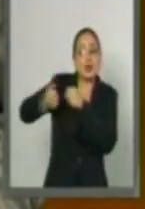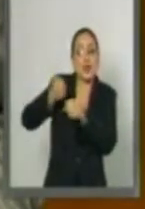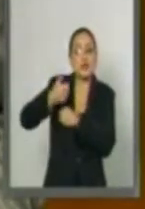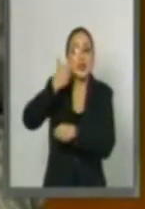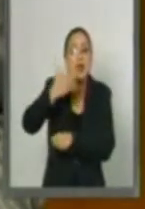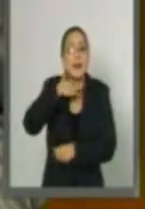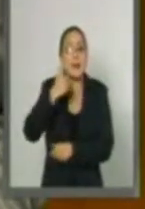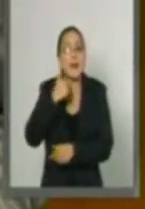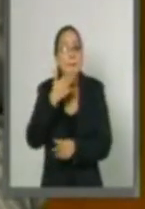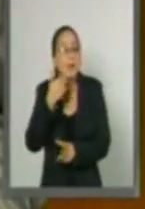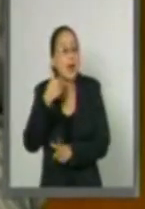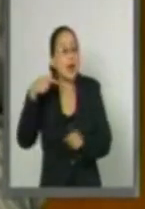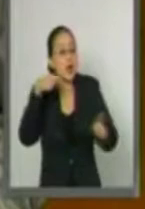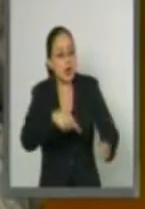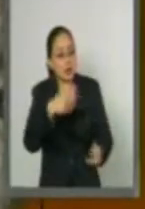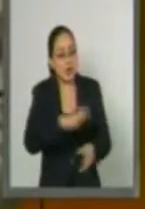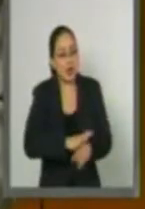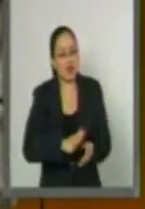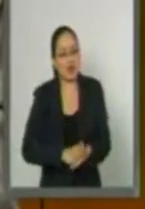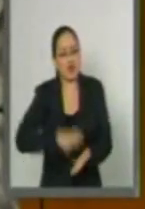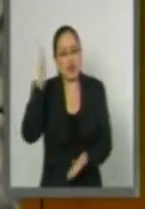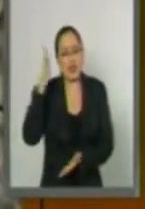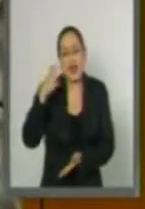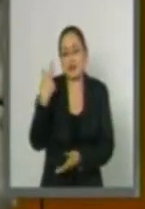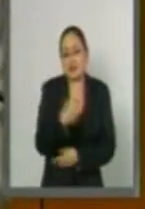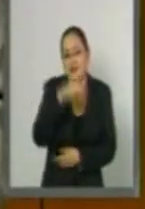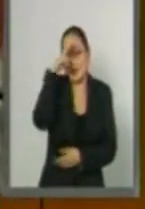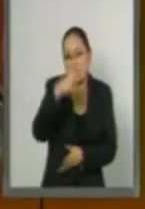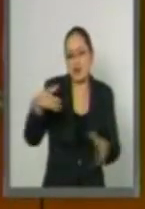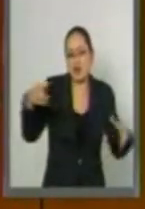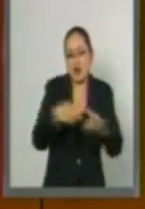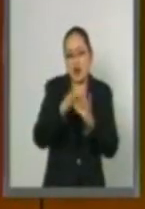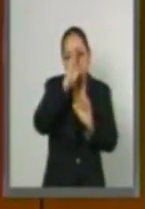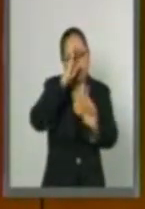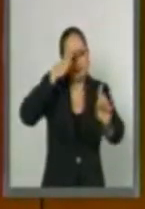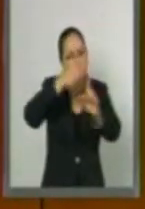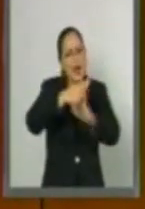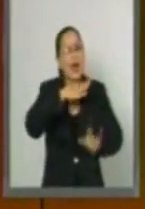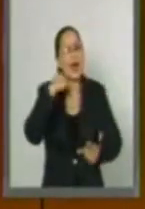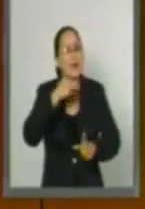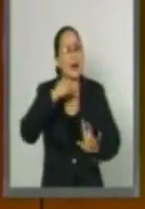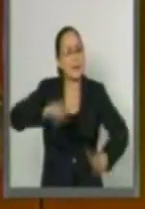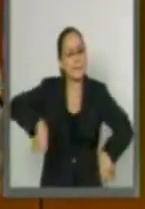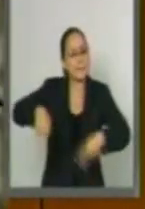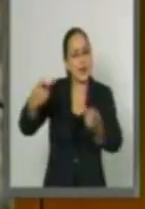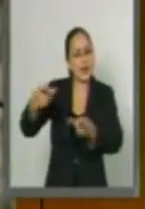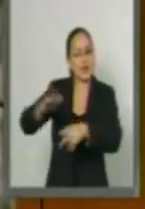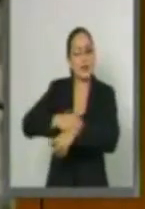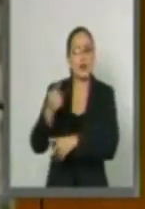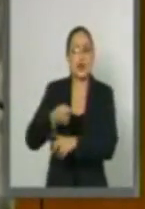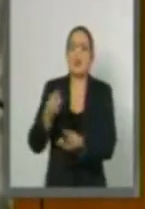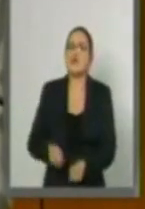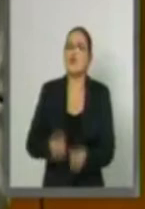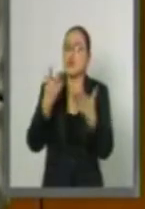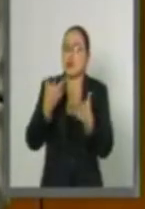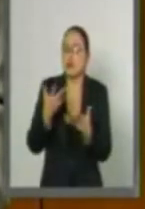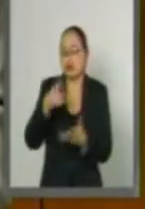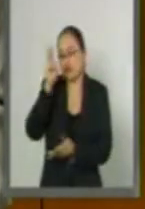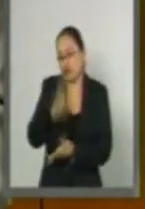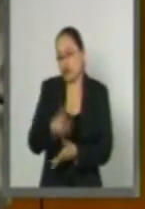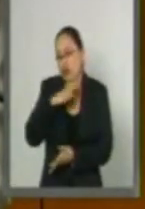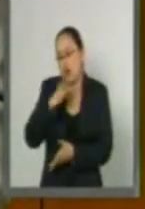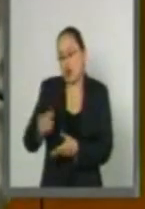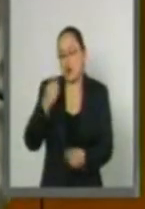la mayoría de los productores mexicanos de miel concentraron sus actividades en el mercado alemán, dado que representa una muy buena